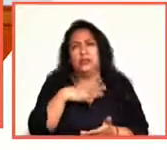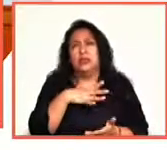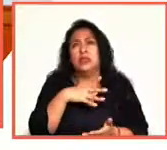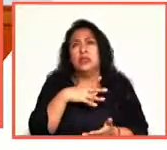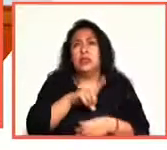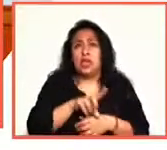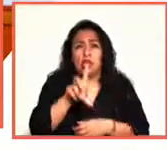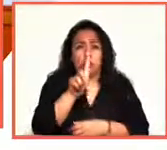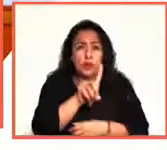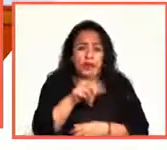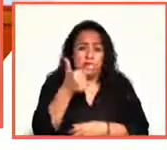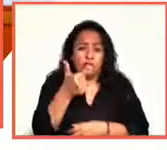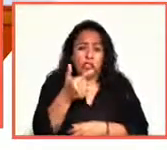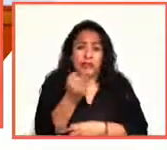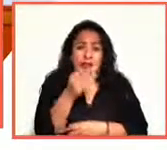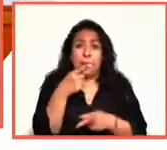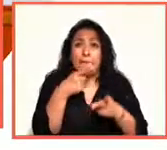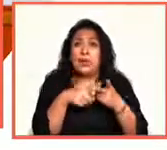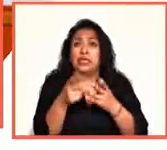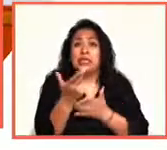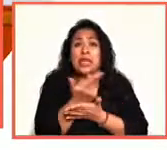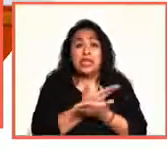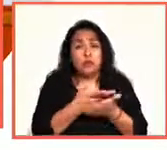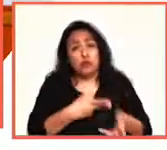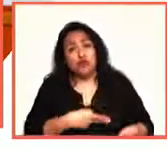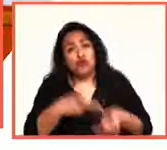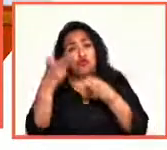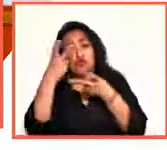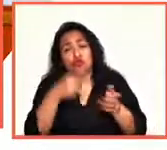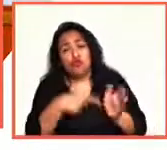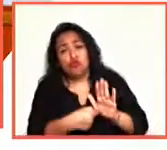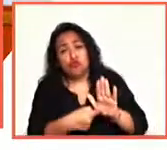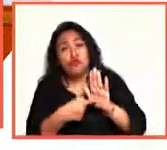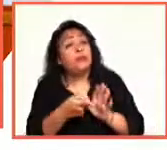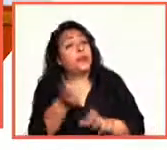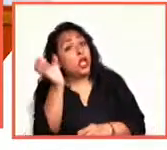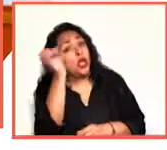febrero empezará a compartir dibujos en este espacio. ¿Qué te parece, Laura?